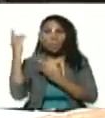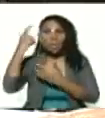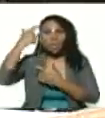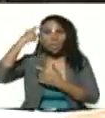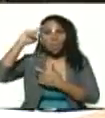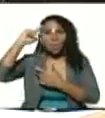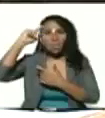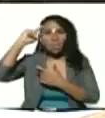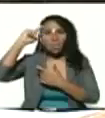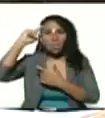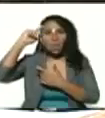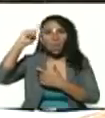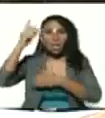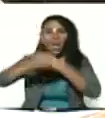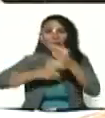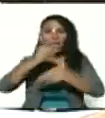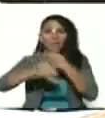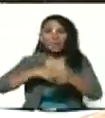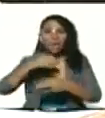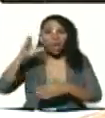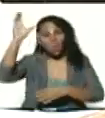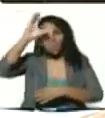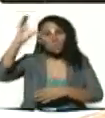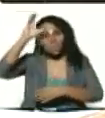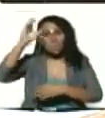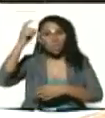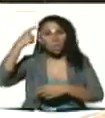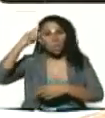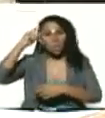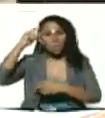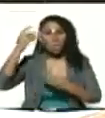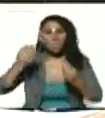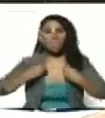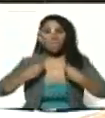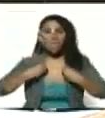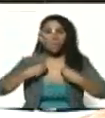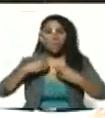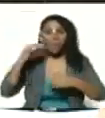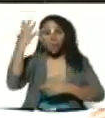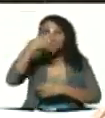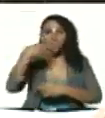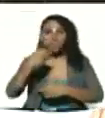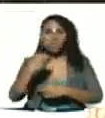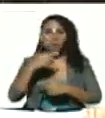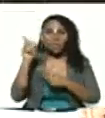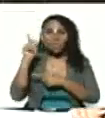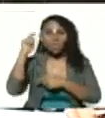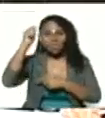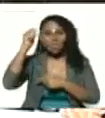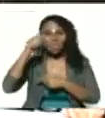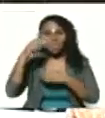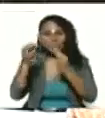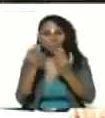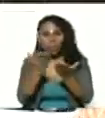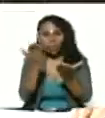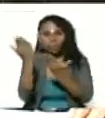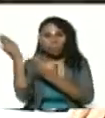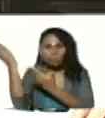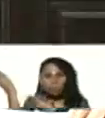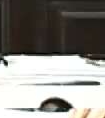Recordar es hacer conciencia. Recordar es vivir para la juventud. Este video se lo regalo. Adelante.